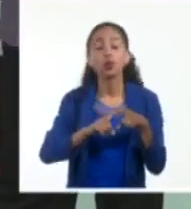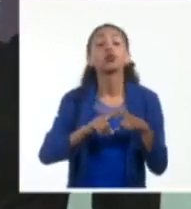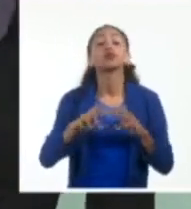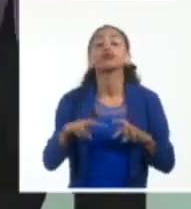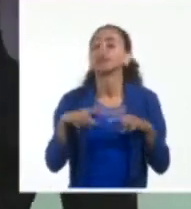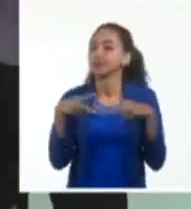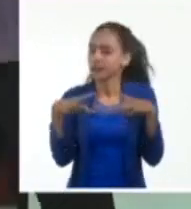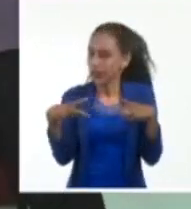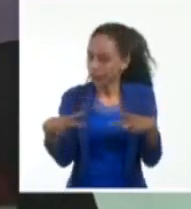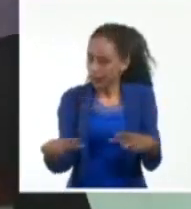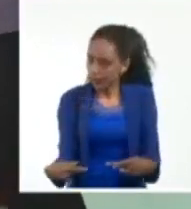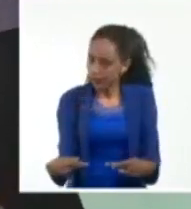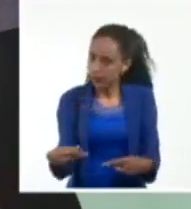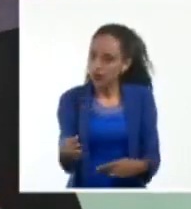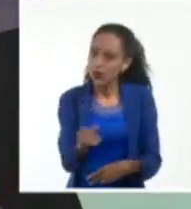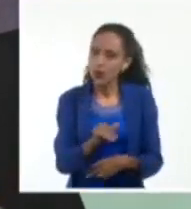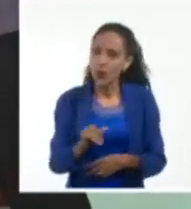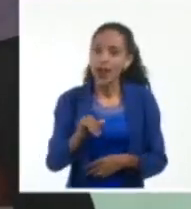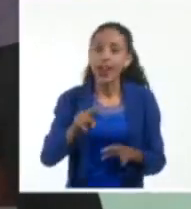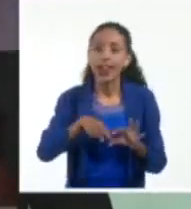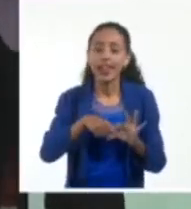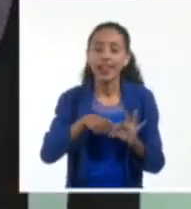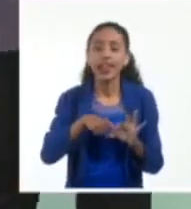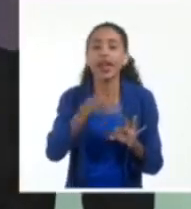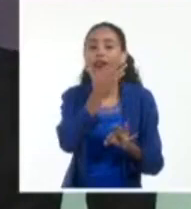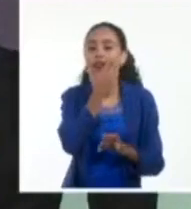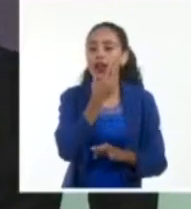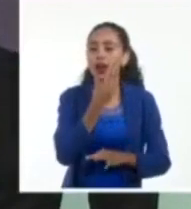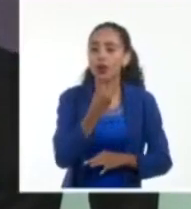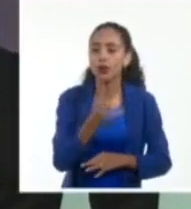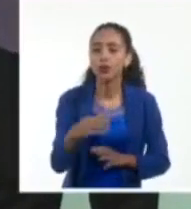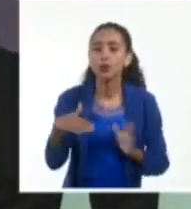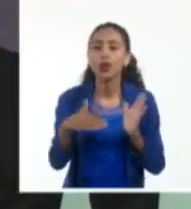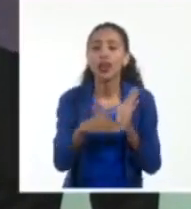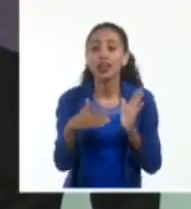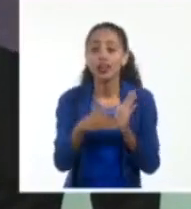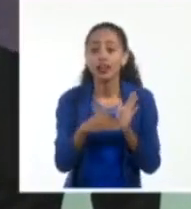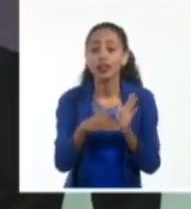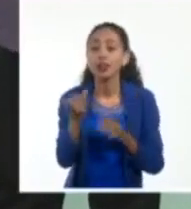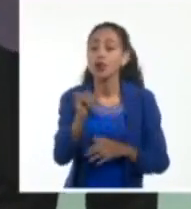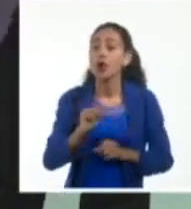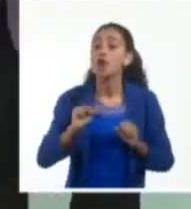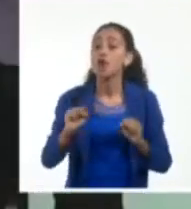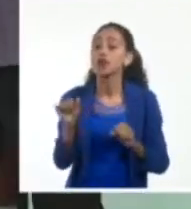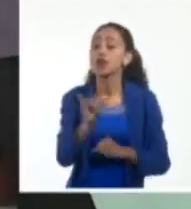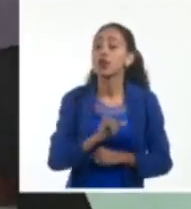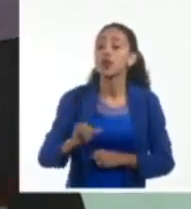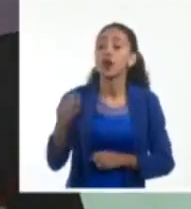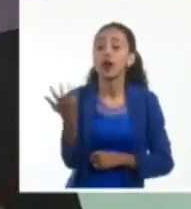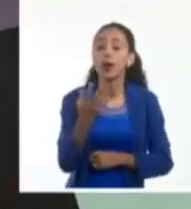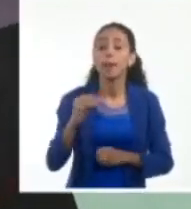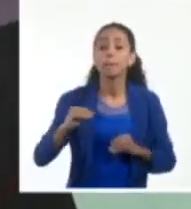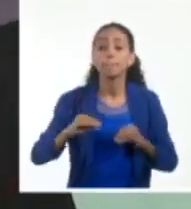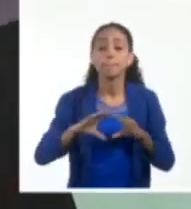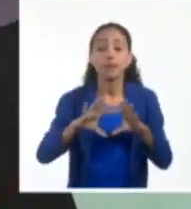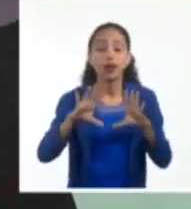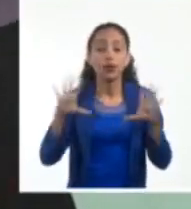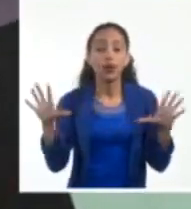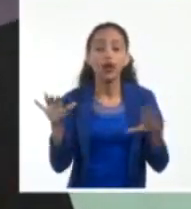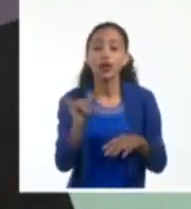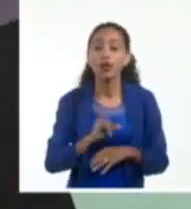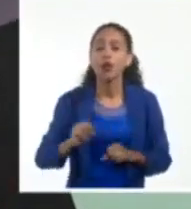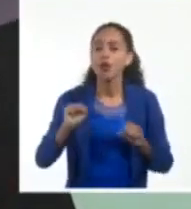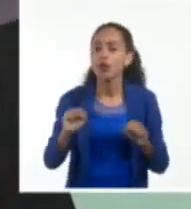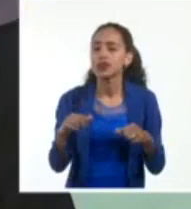a recalcar que en la isla de la juventud, desde la tarde alcanzarán fuerzas de tormenta tropical y en la madrugada tendrán